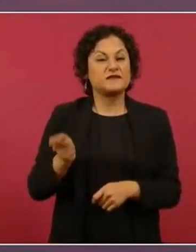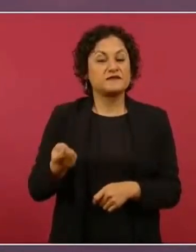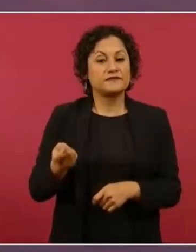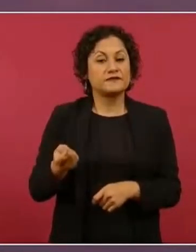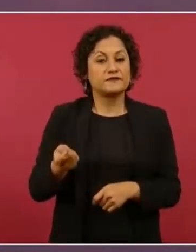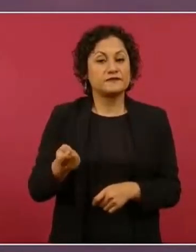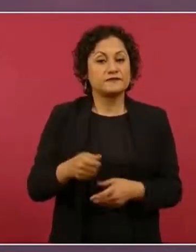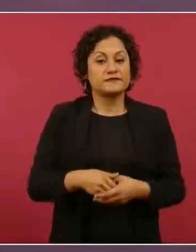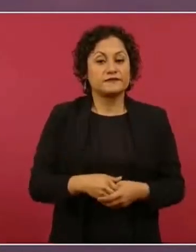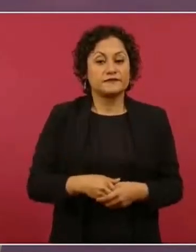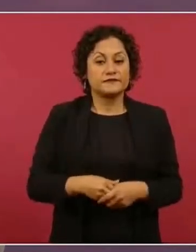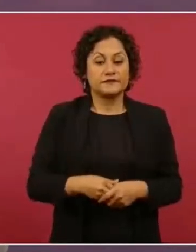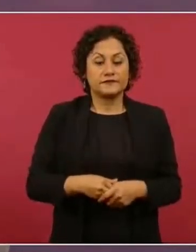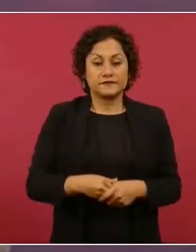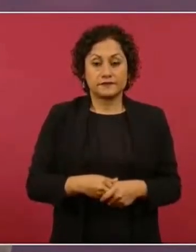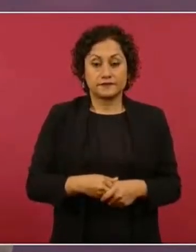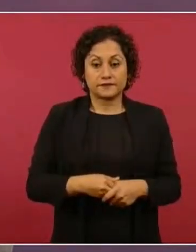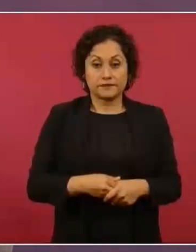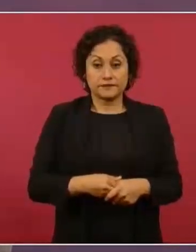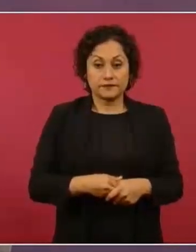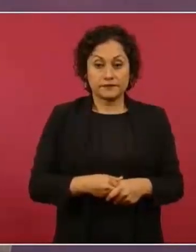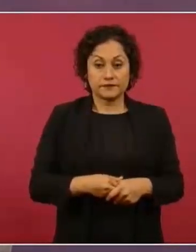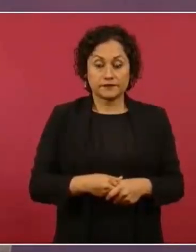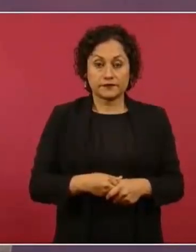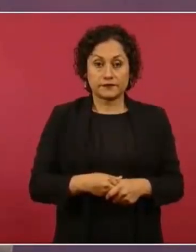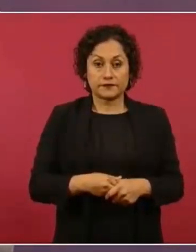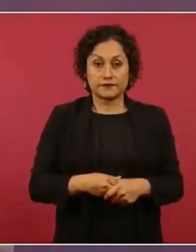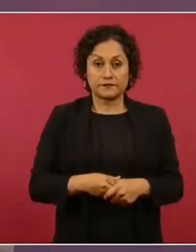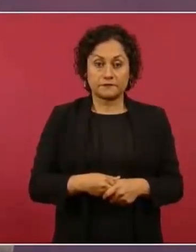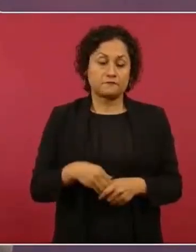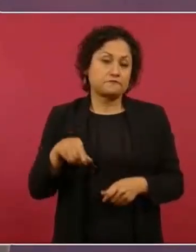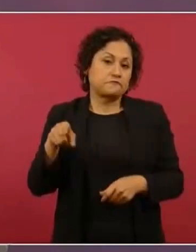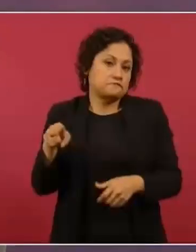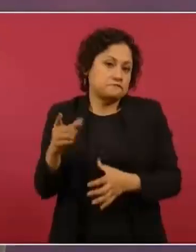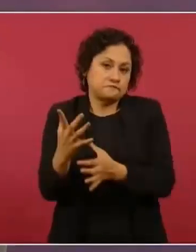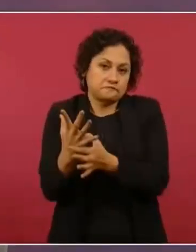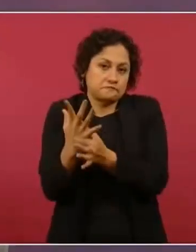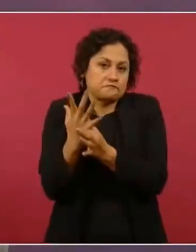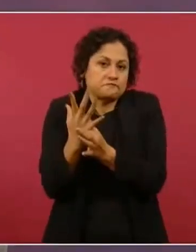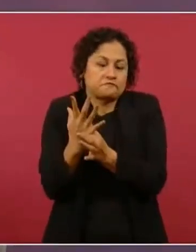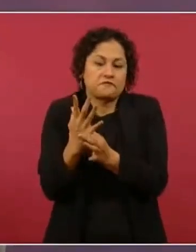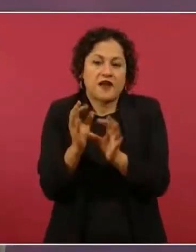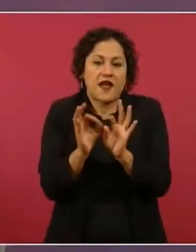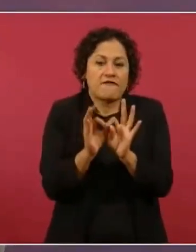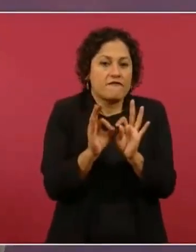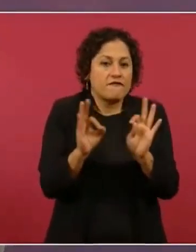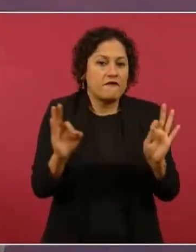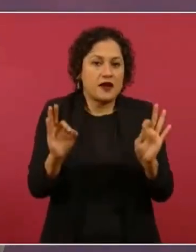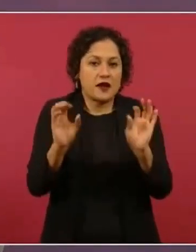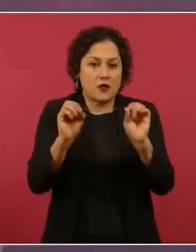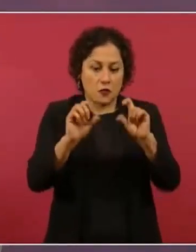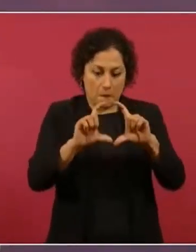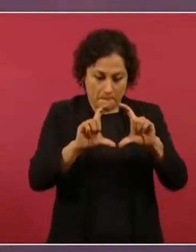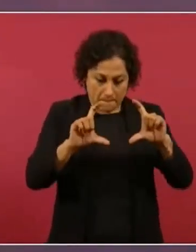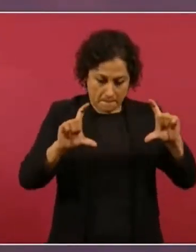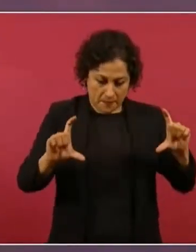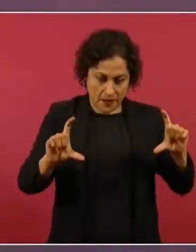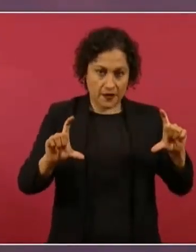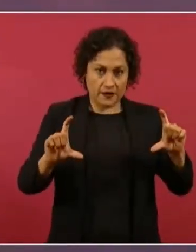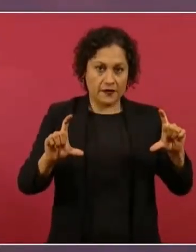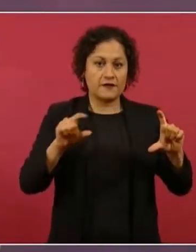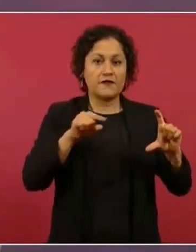una frase o un párrafo en donde el